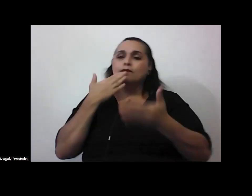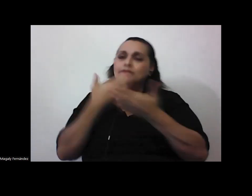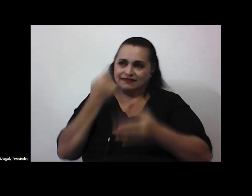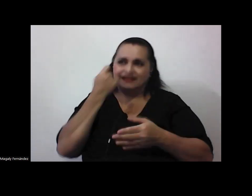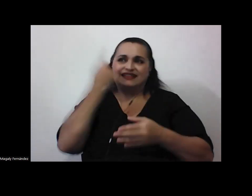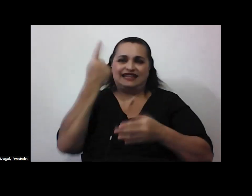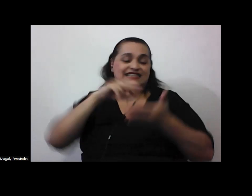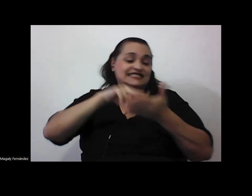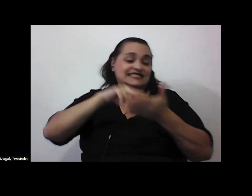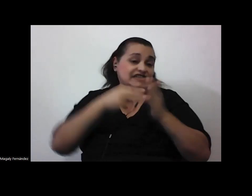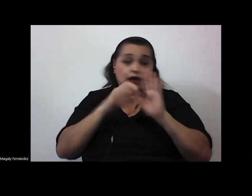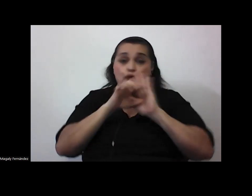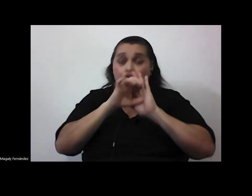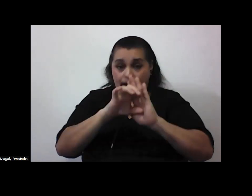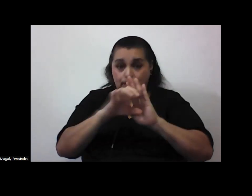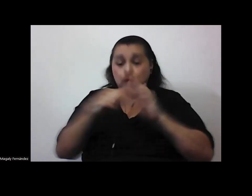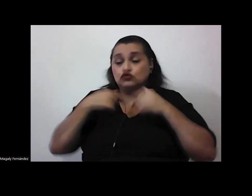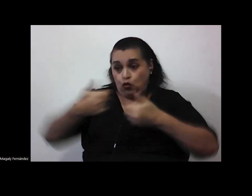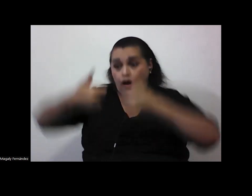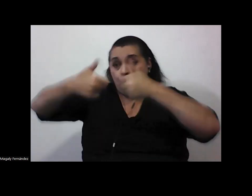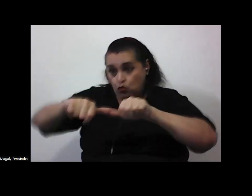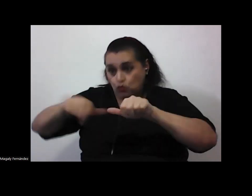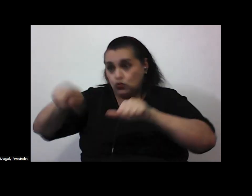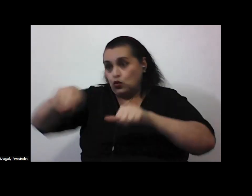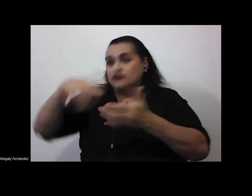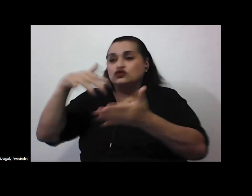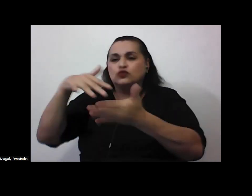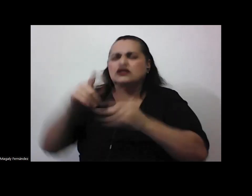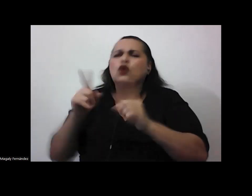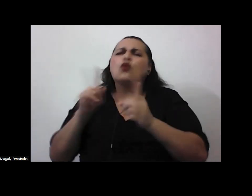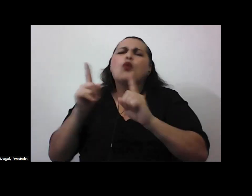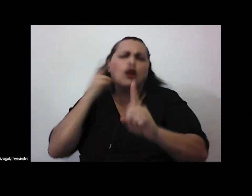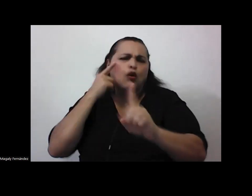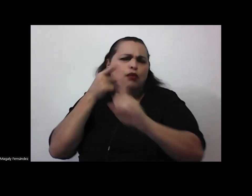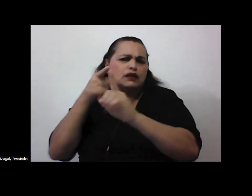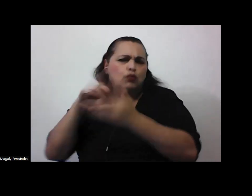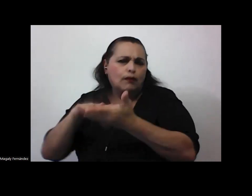implica por ejemplo ponerse de acuerdo con los estudiantes cuáles son los objetivos de aprendizaje